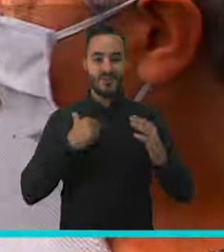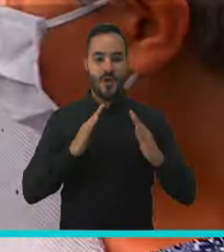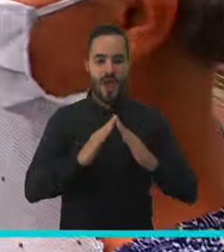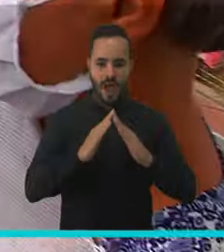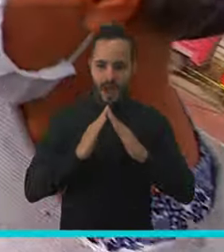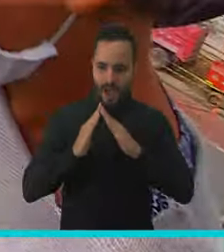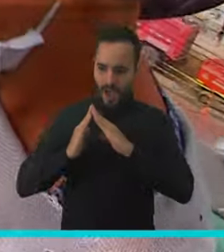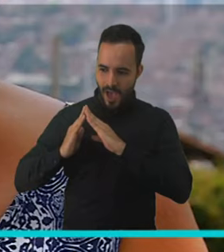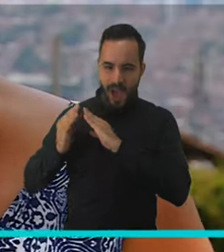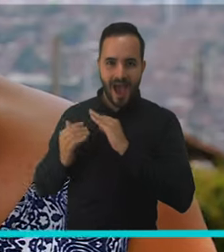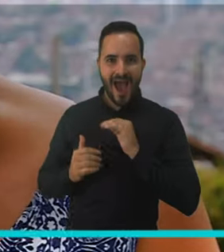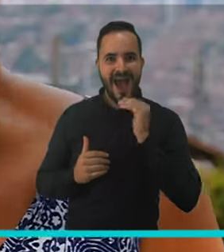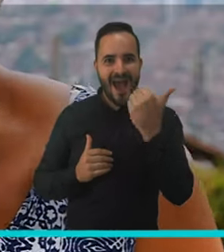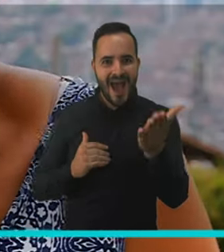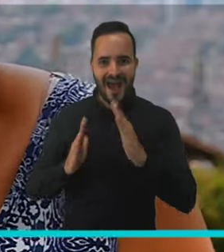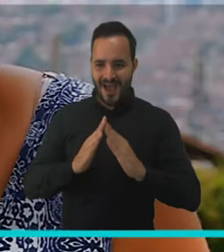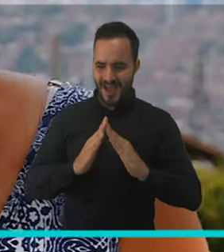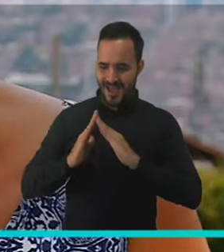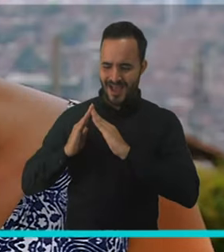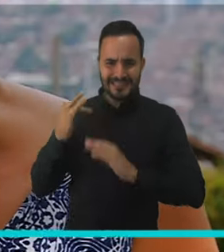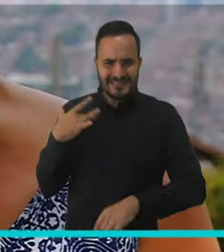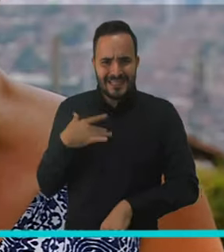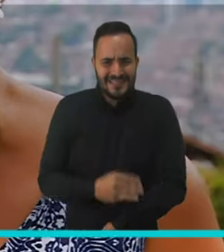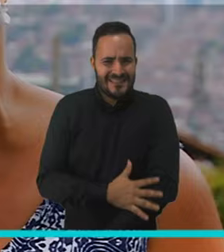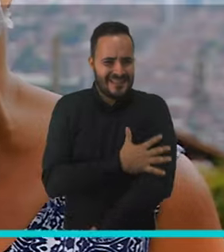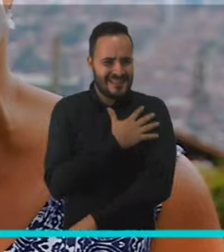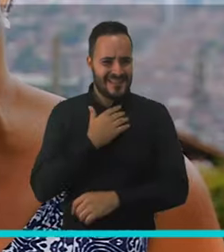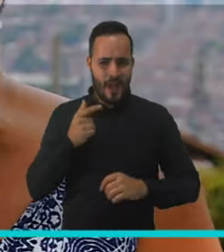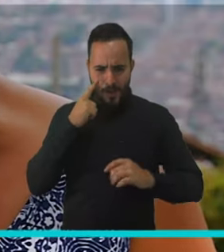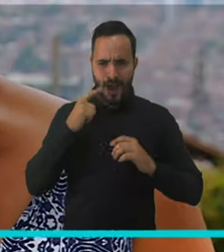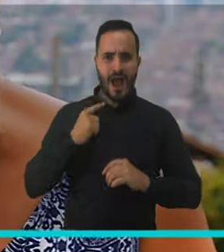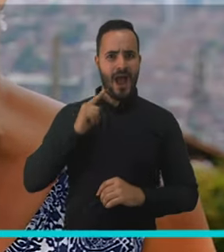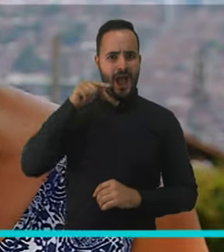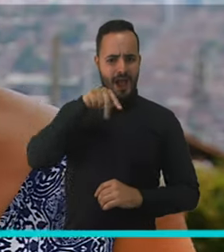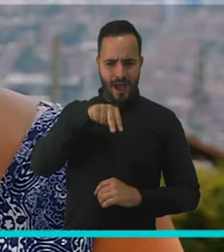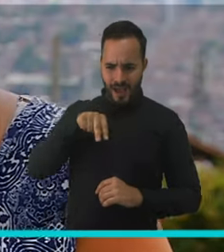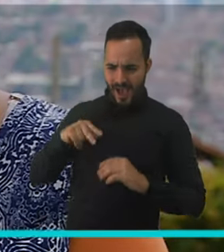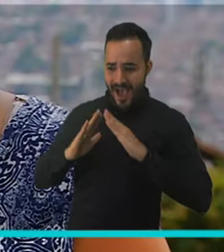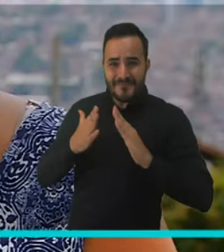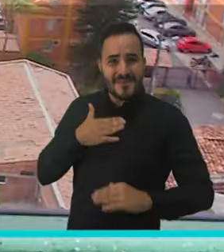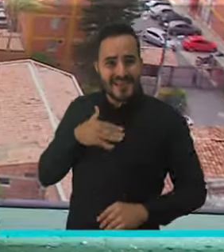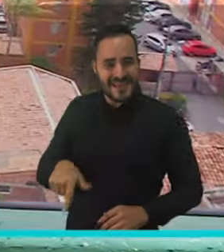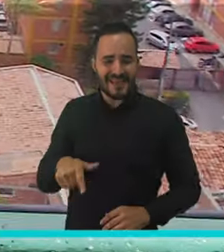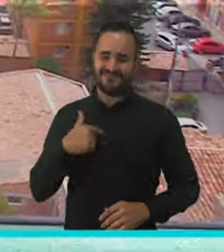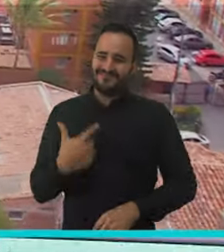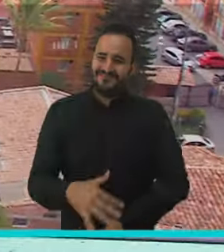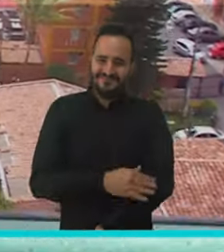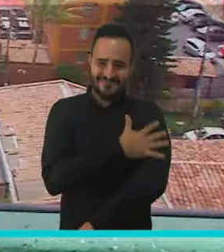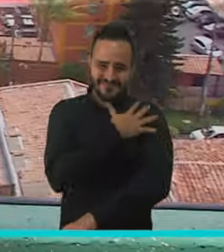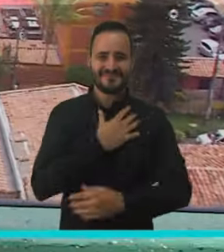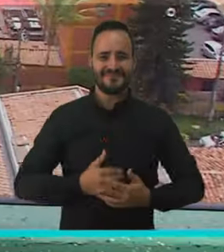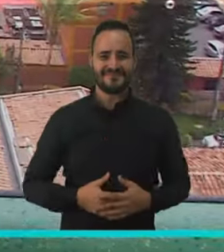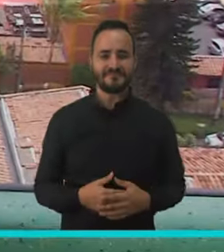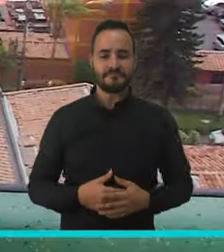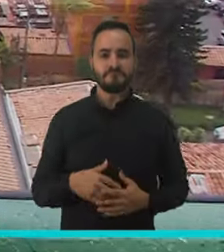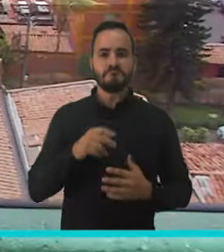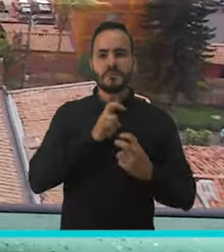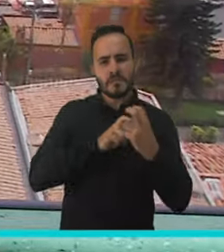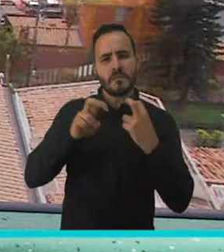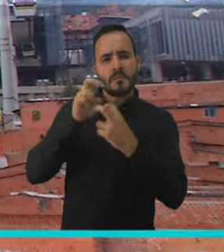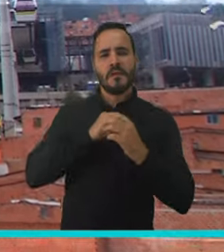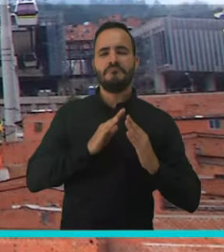encima de mi propiedad. Y da mucha emoción, mucha emoción ver nuestra casa desde arriba. Cuando hicimos el trayecto,